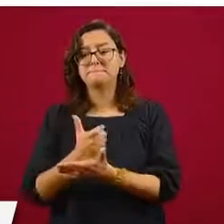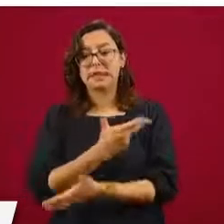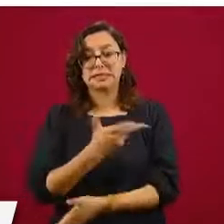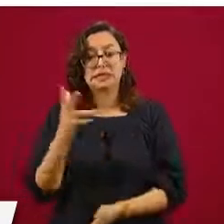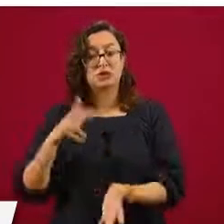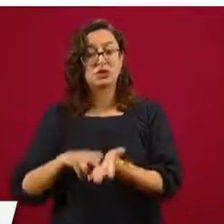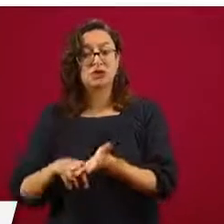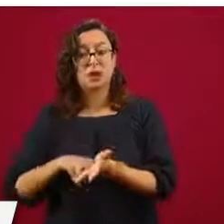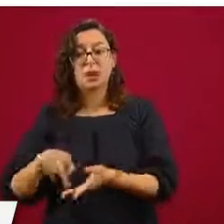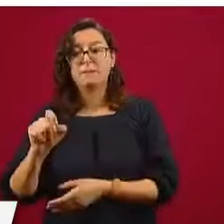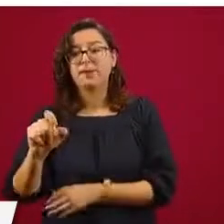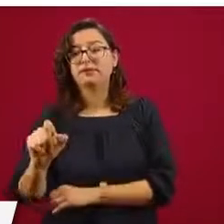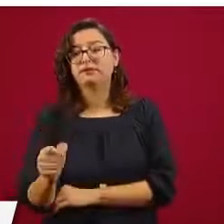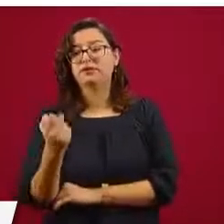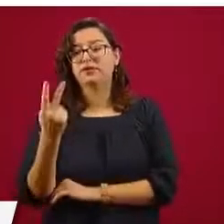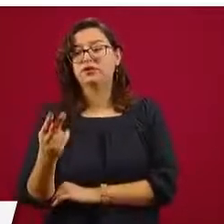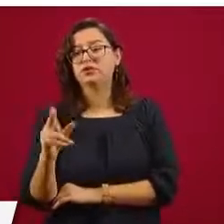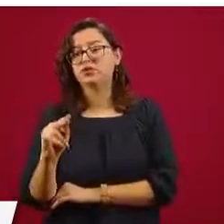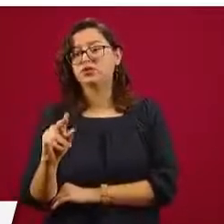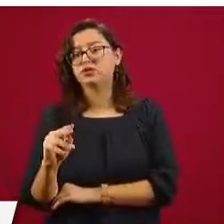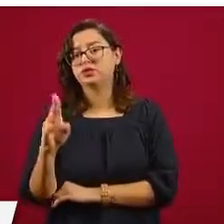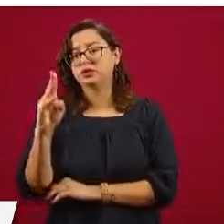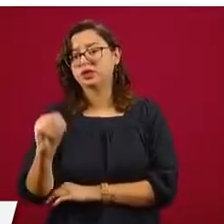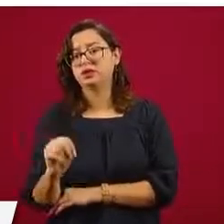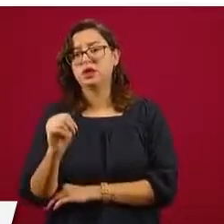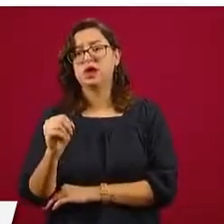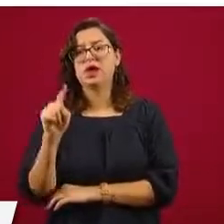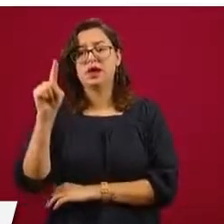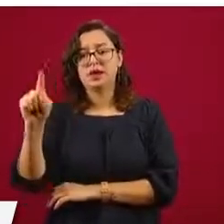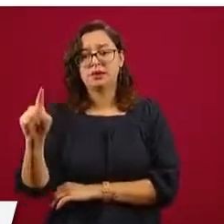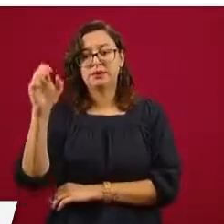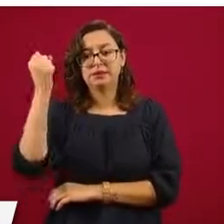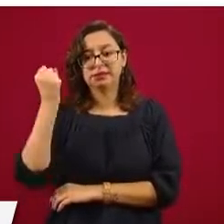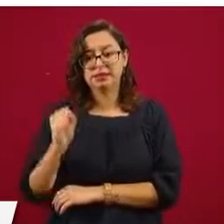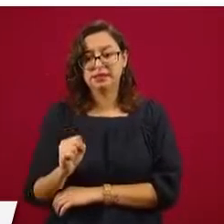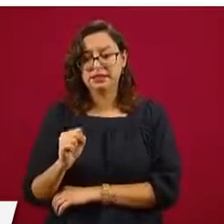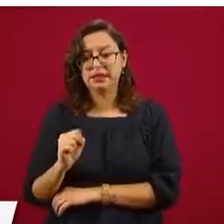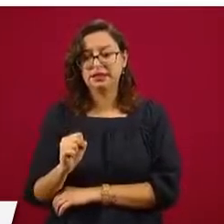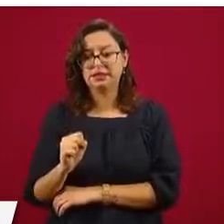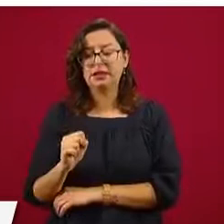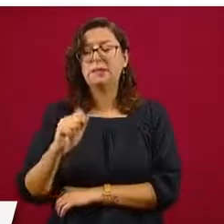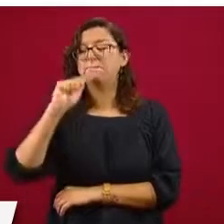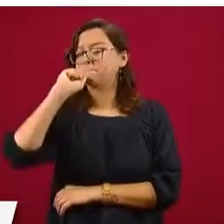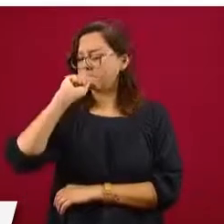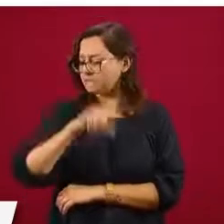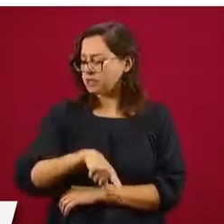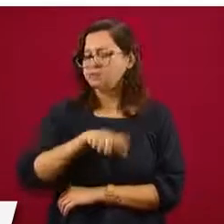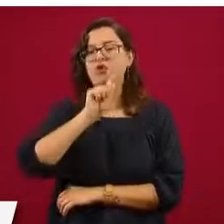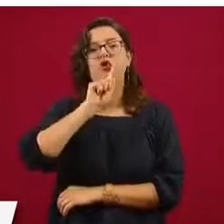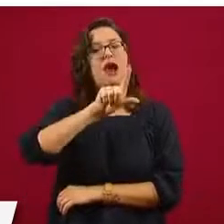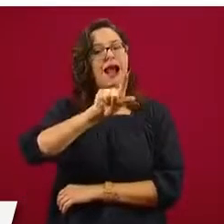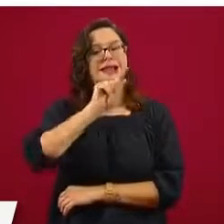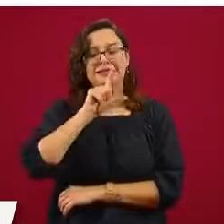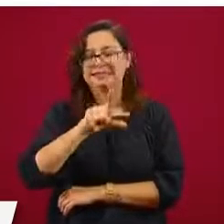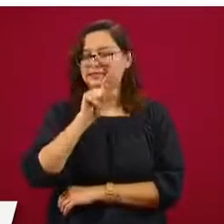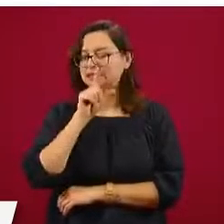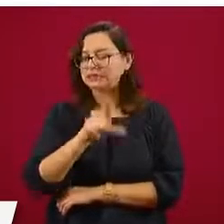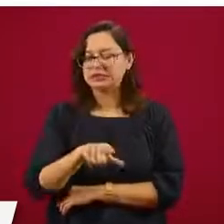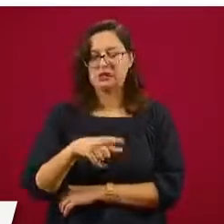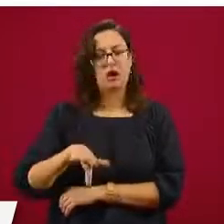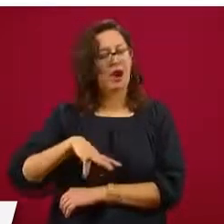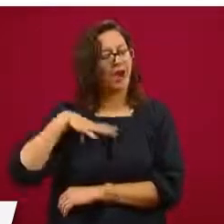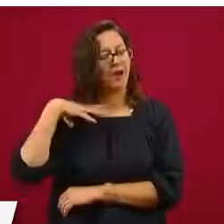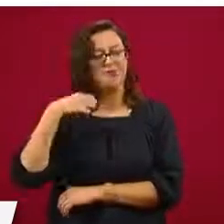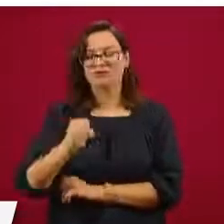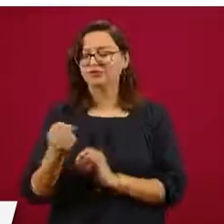el diésel 22.89, de franquicia Pemex, en Sinaloa, Sinaloa. Y esta misma gasolinera de talpa de Allende,